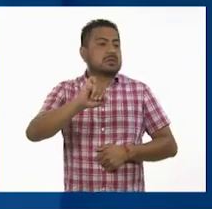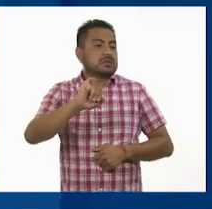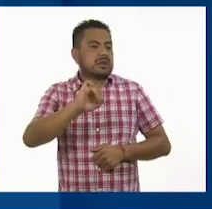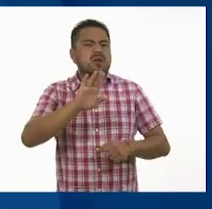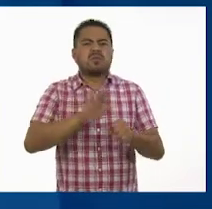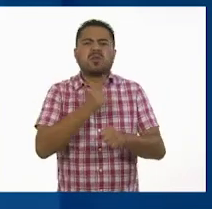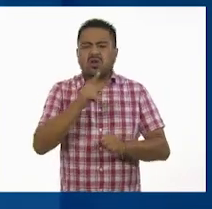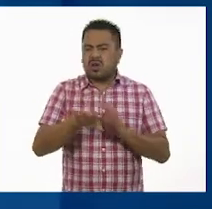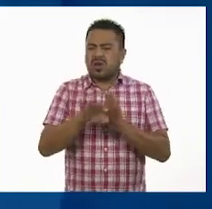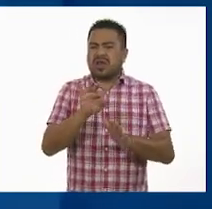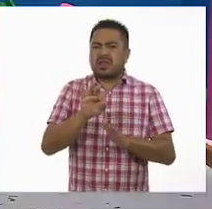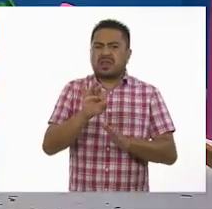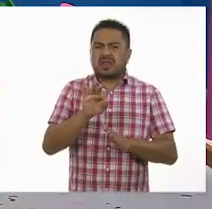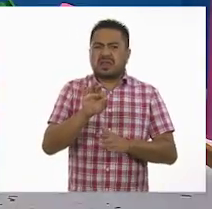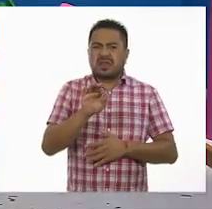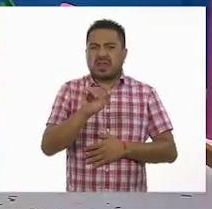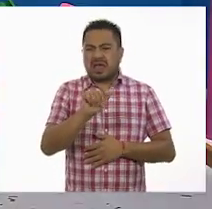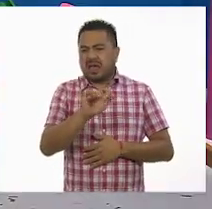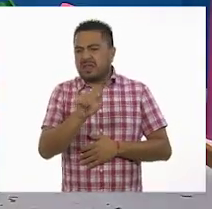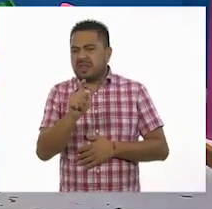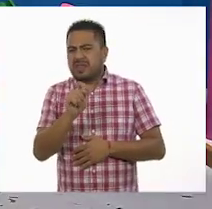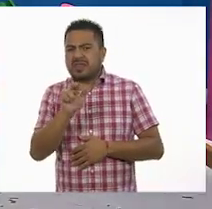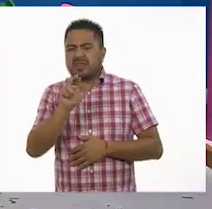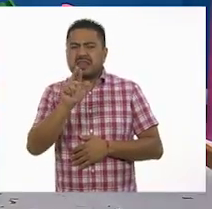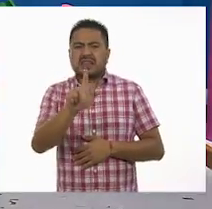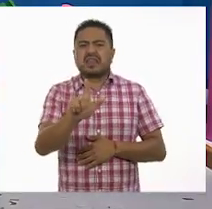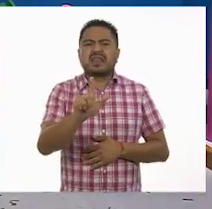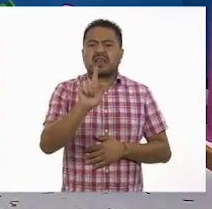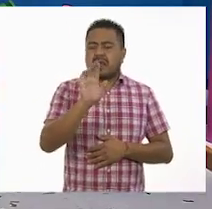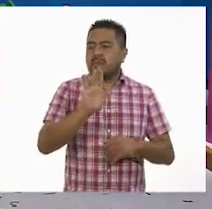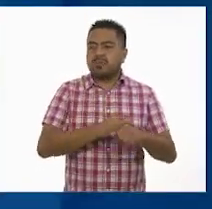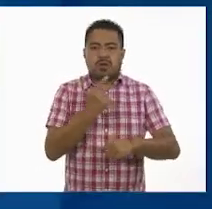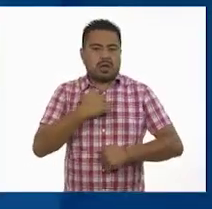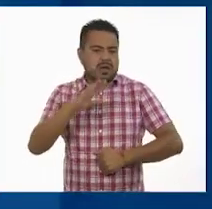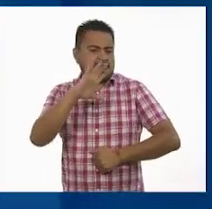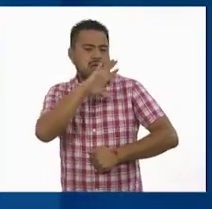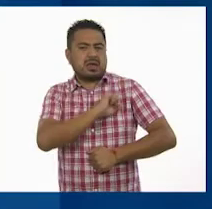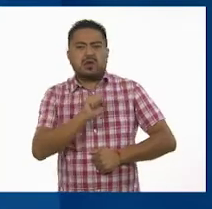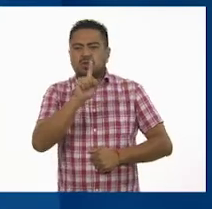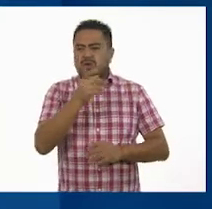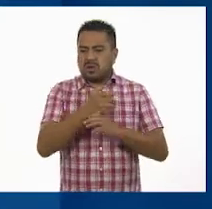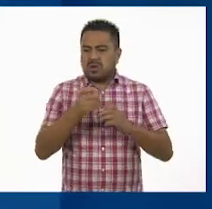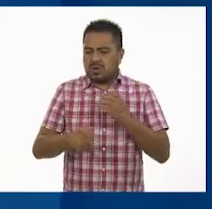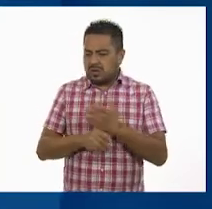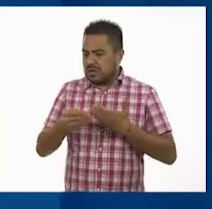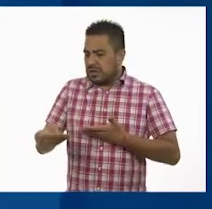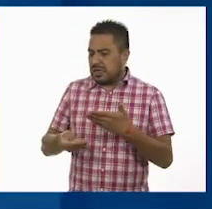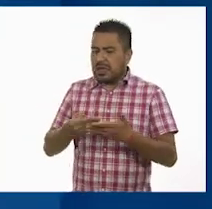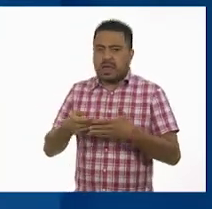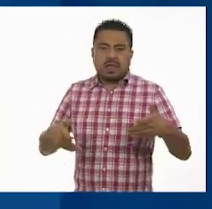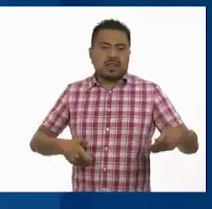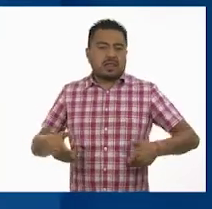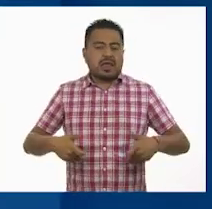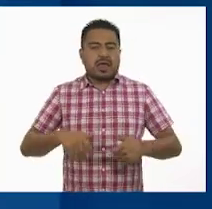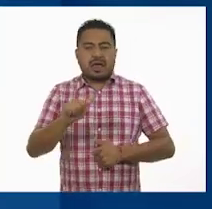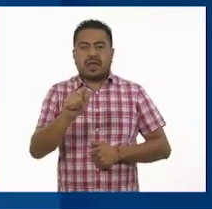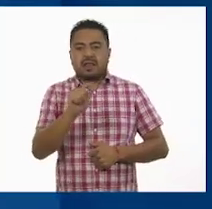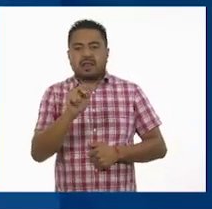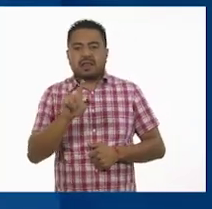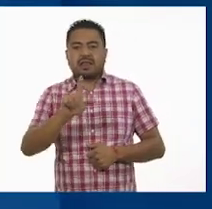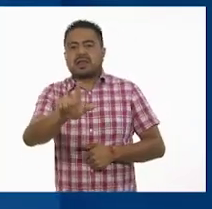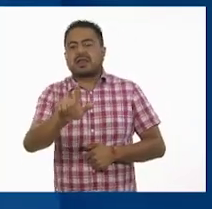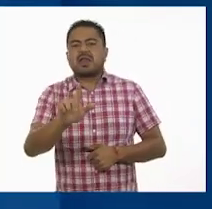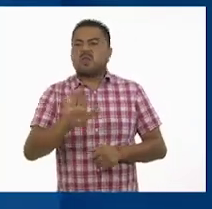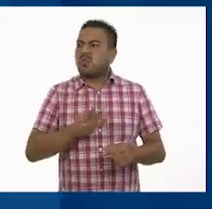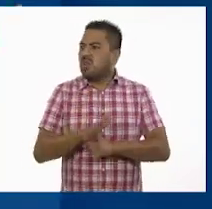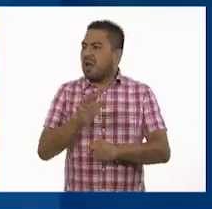¿Y por qué escogiste teatro en atril? Ah, pues porque me encantó un argumento que me dio el teatro en atril. ¿Cuál, cuál, cuál, cuál?